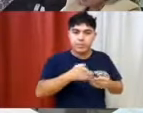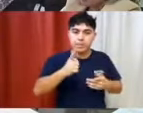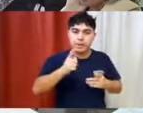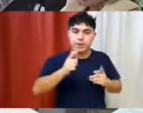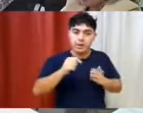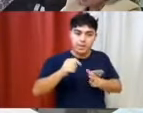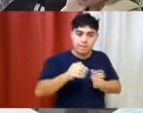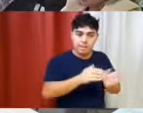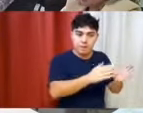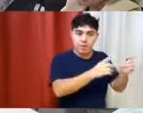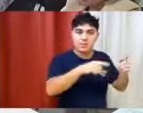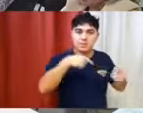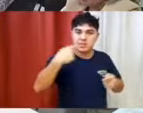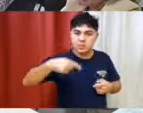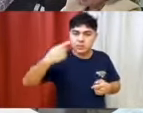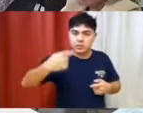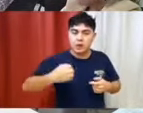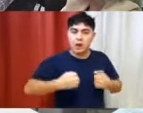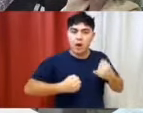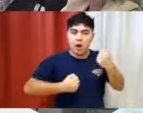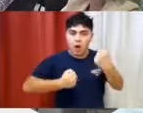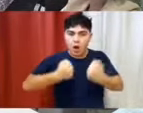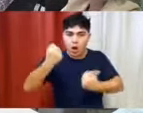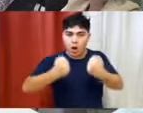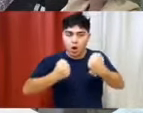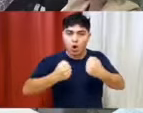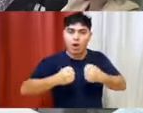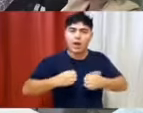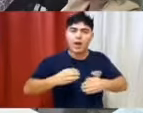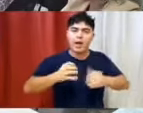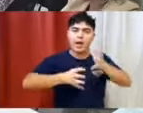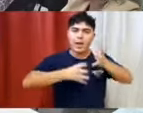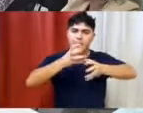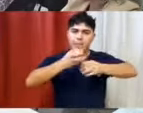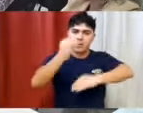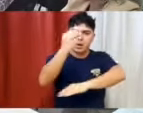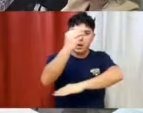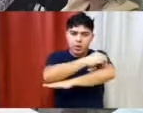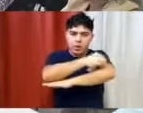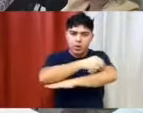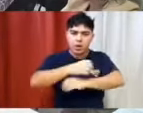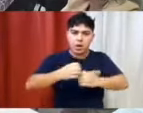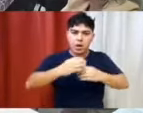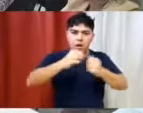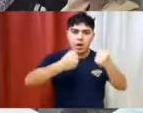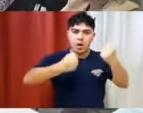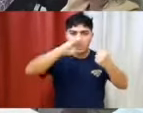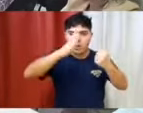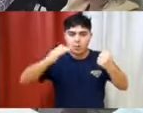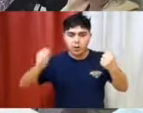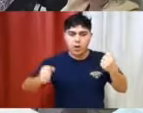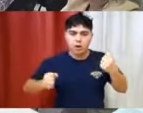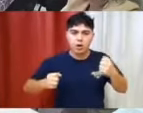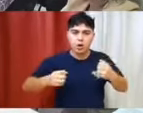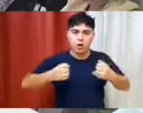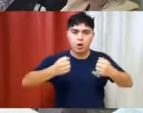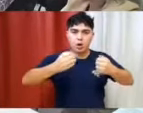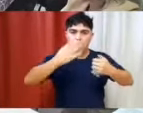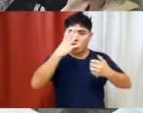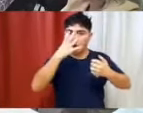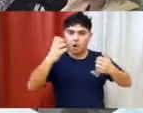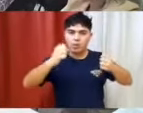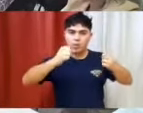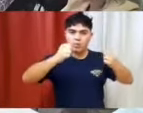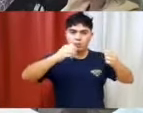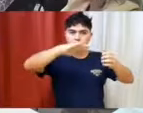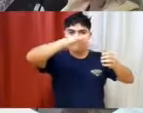transita una gran cantidad de vehículos vinculados a las empresas petroleras, desde camionetas, tráfico, maquinarias, industriales, camiones,